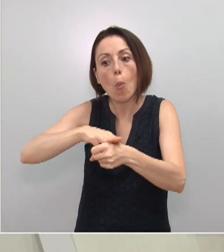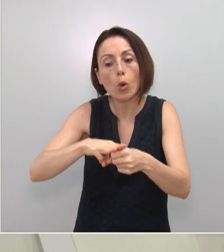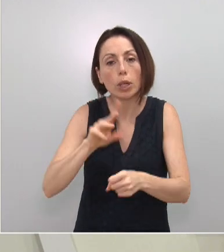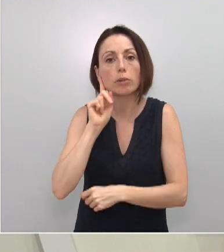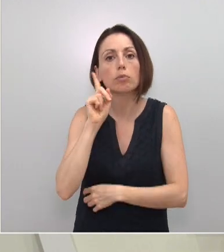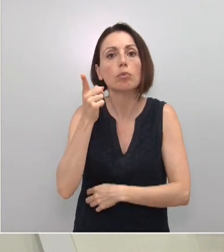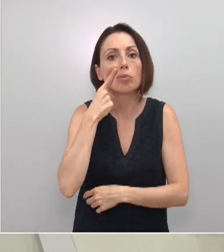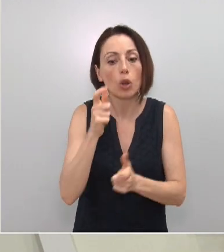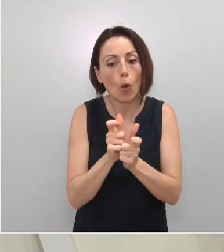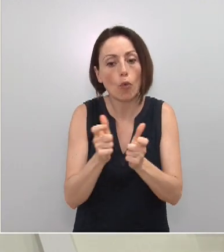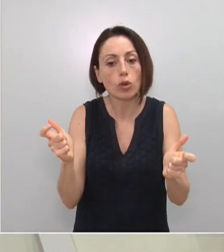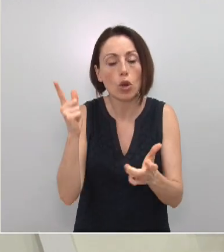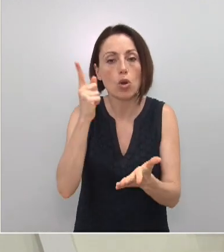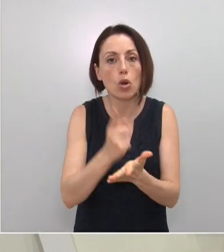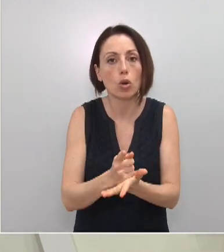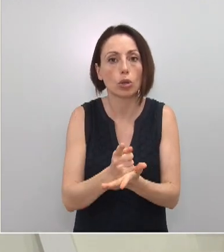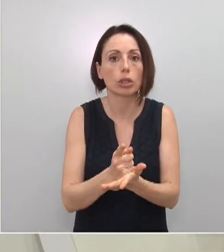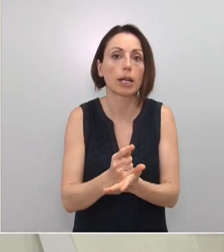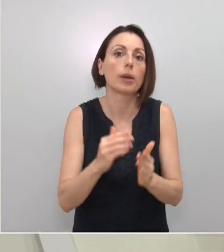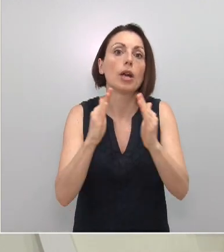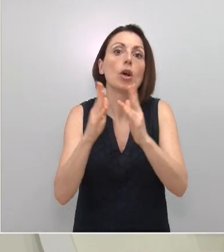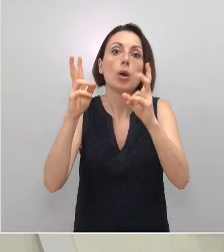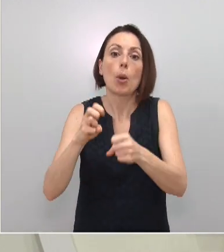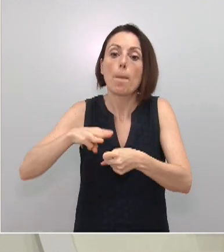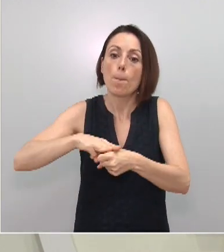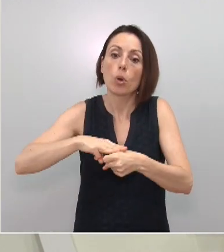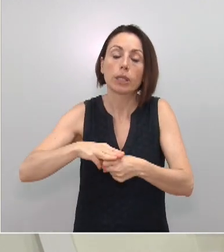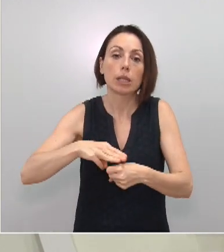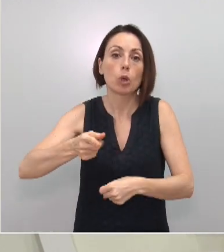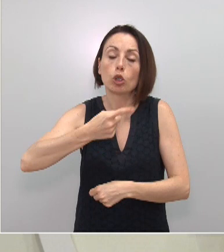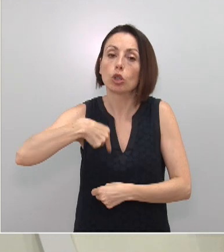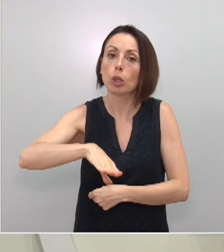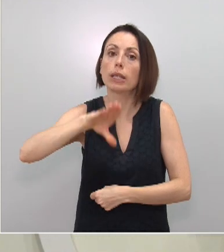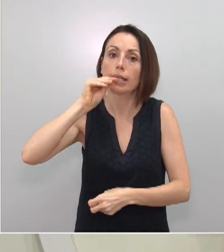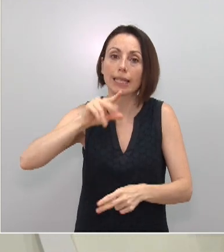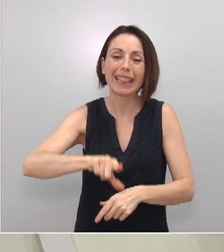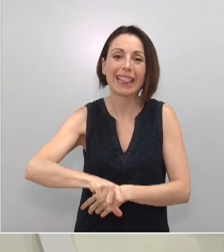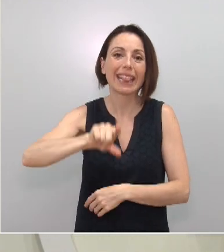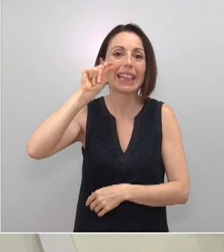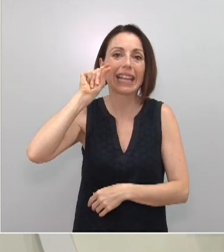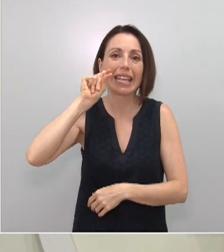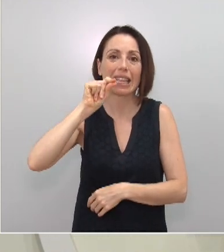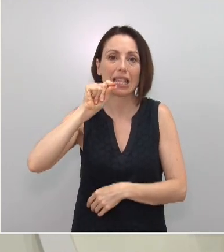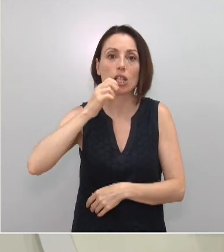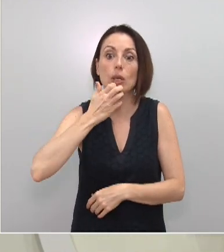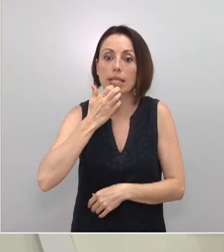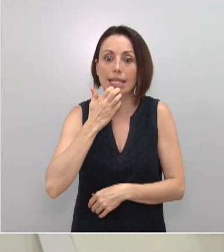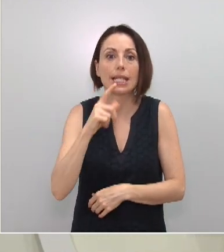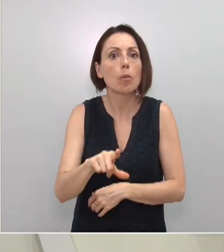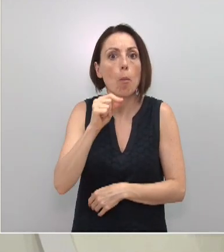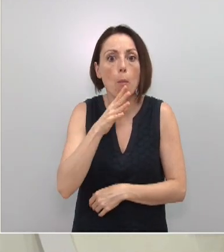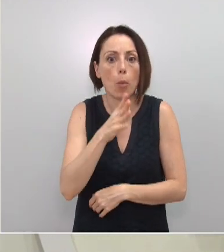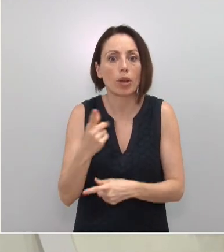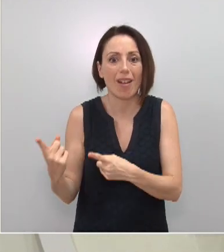estos protes. Desde luego, el confinar a un municipio entendemos que es una decisión que, si se toma, será necesaria,